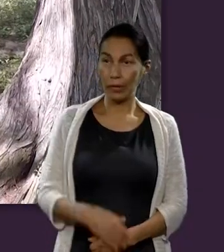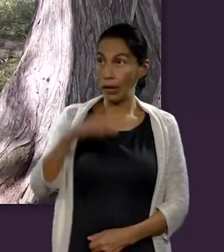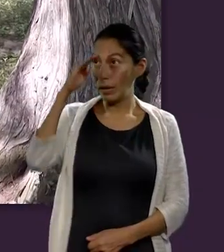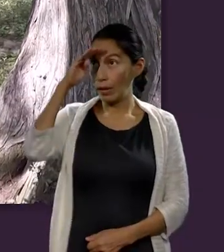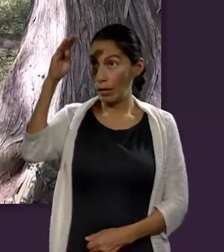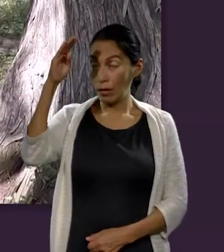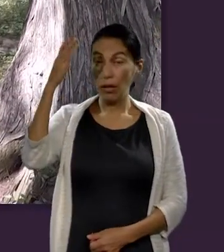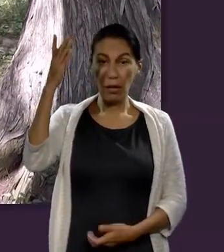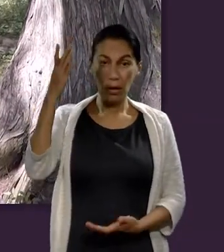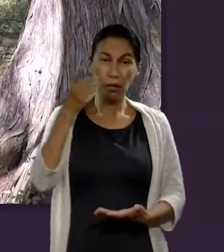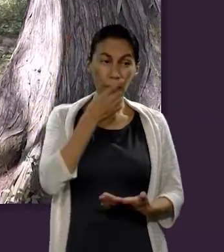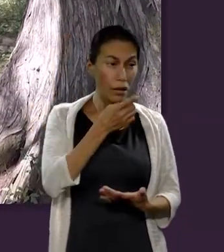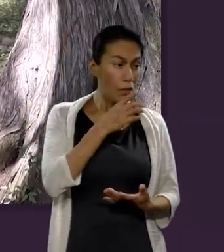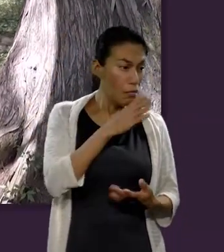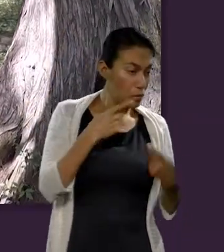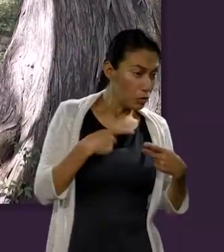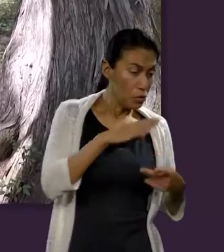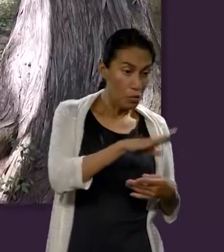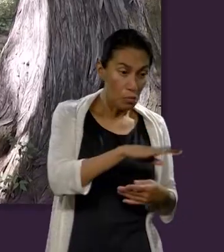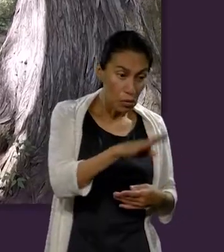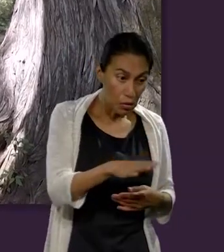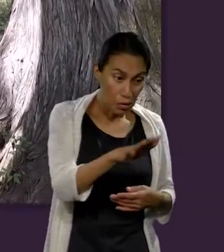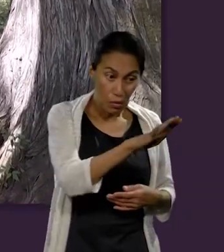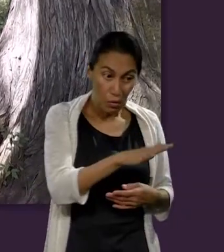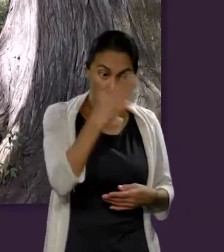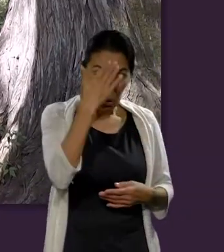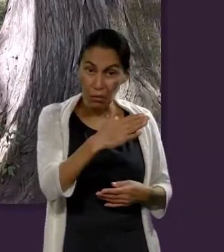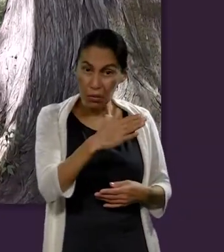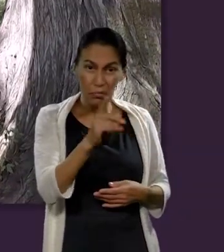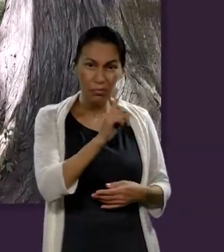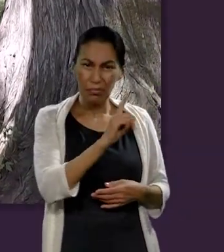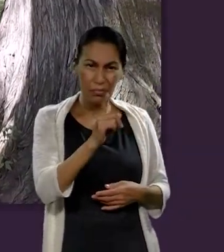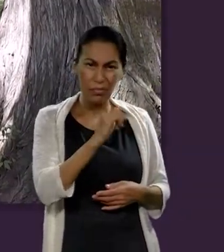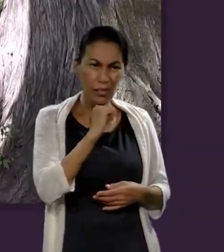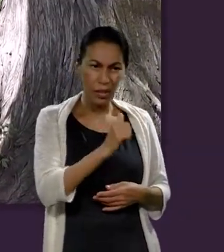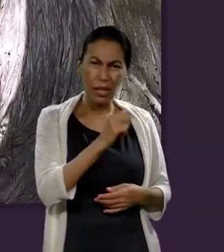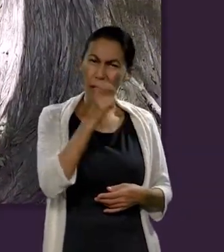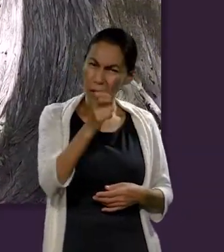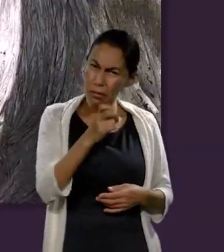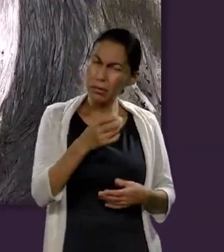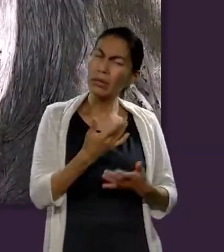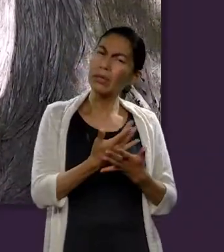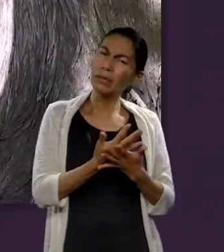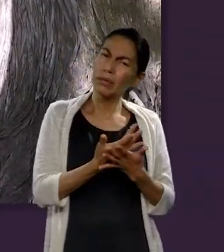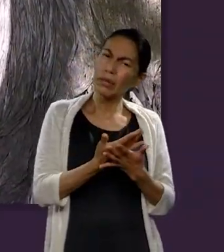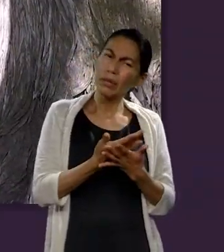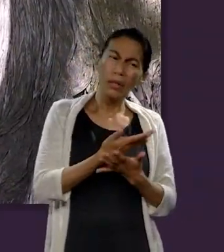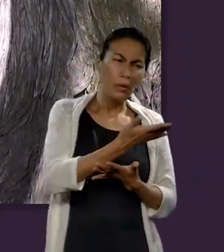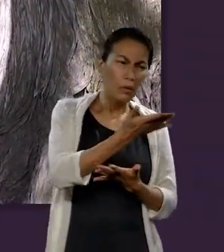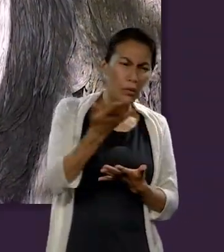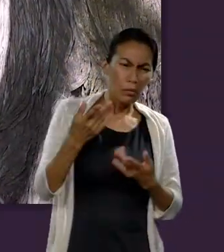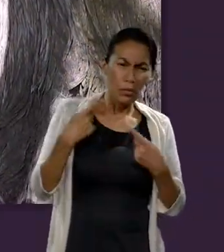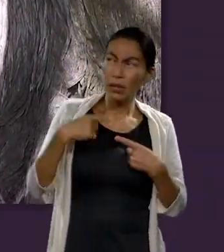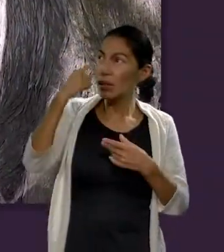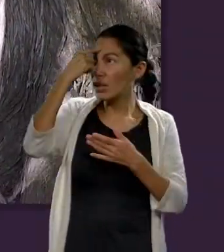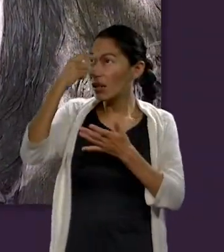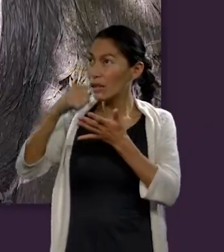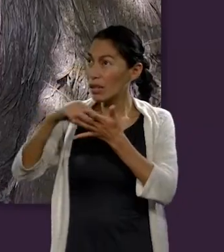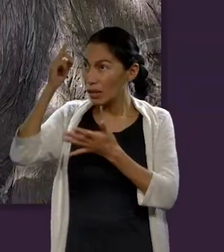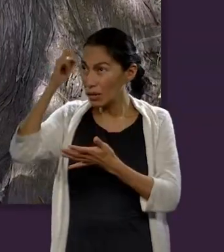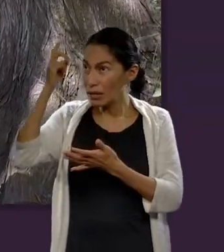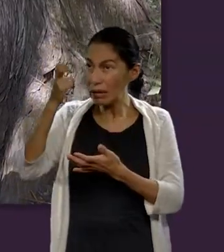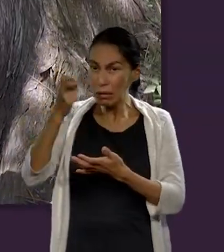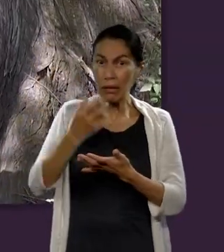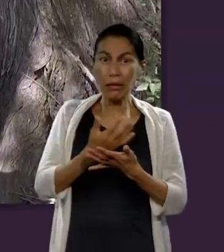La enseñanza bíblica de que los muertos nada saben debería ser motivo de esperanza para todo